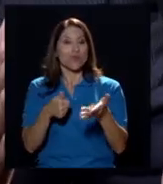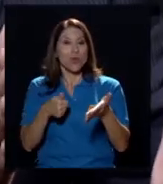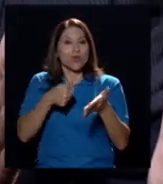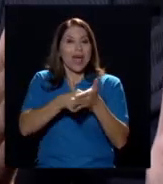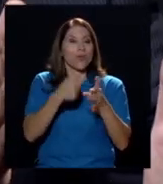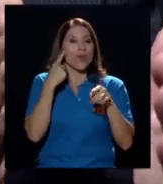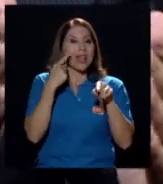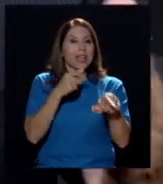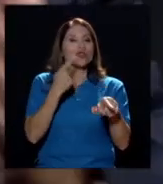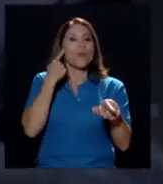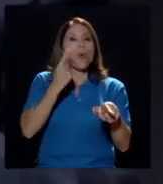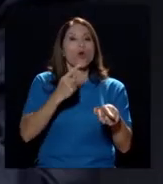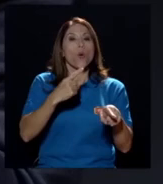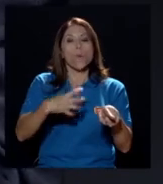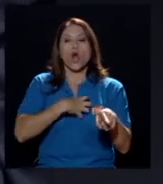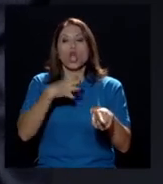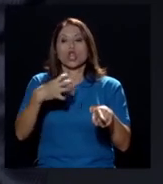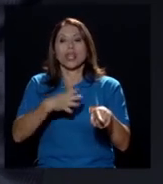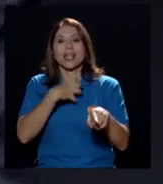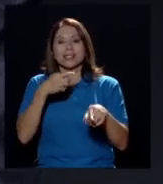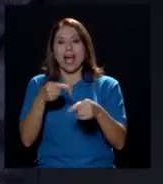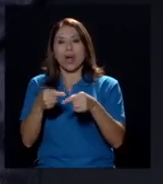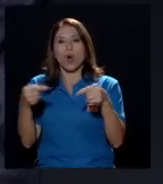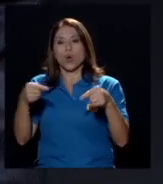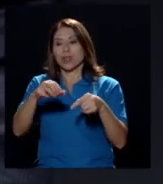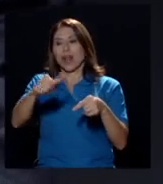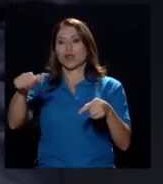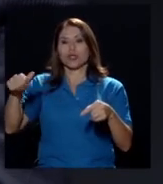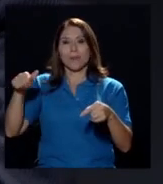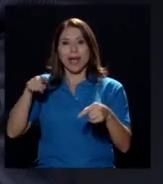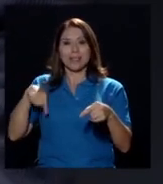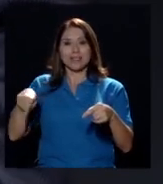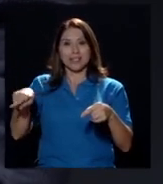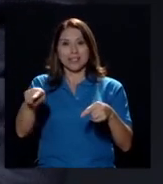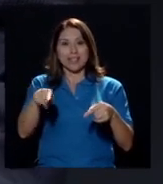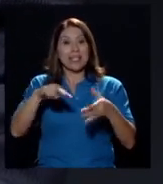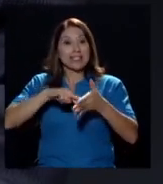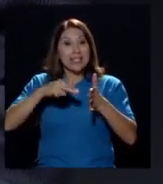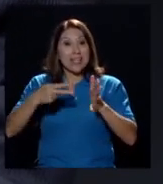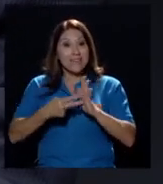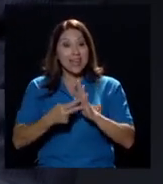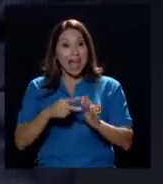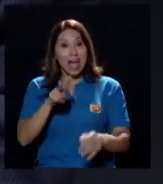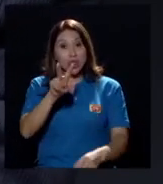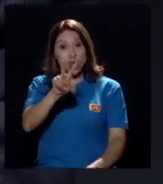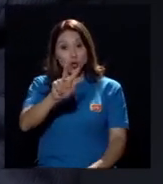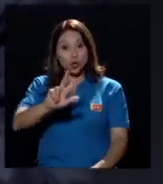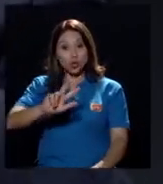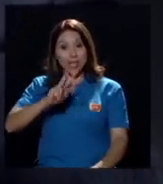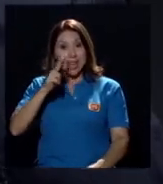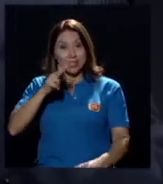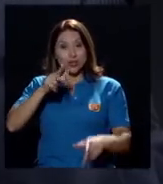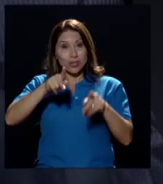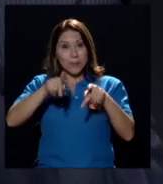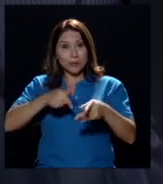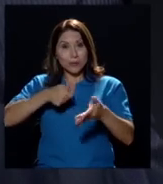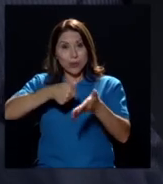contra los demás. Es decir, dos tercios, todavía los